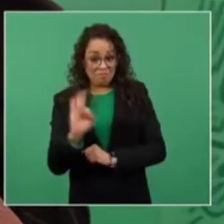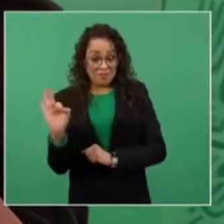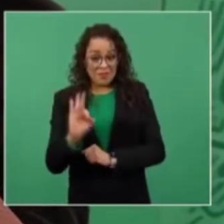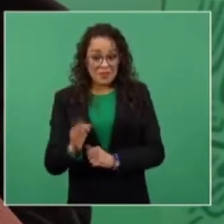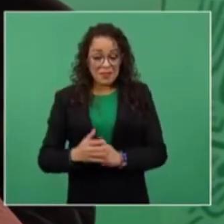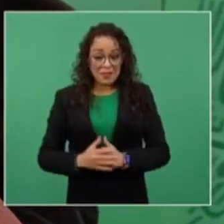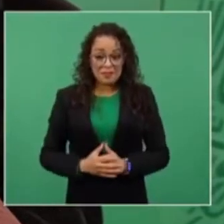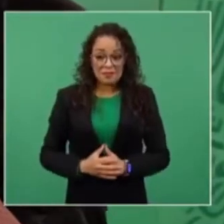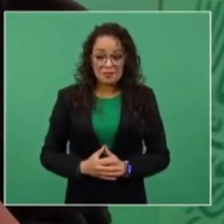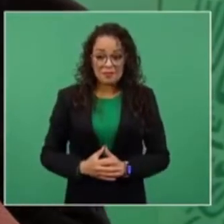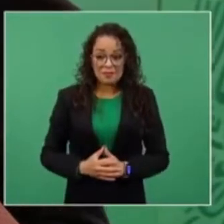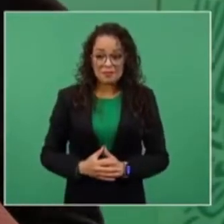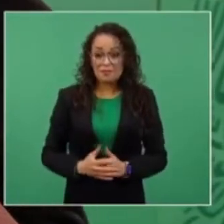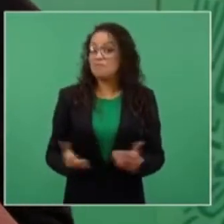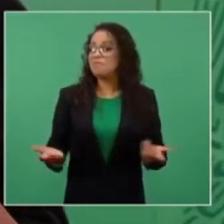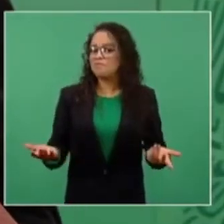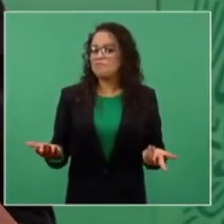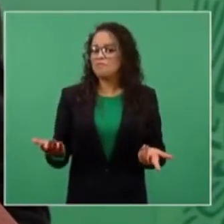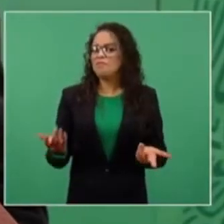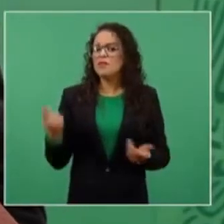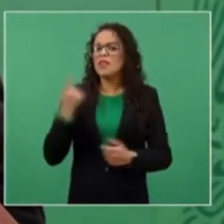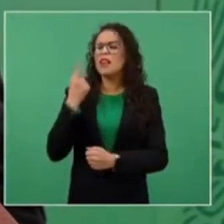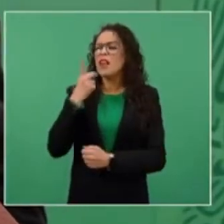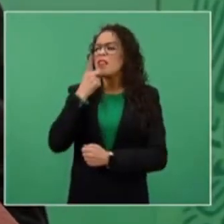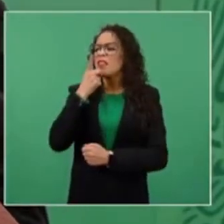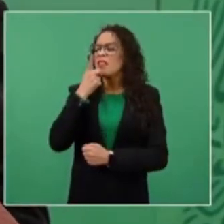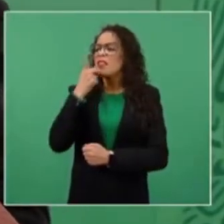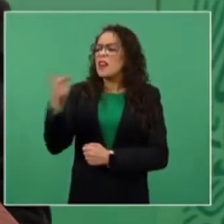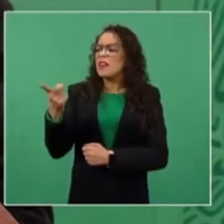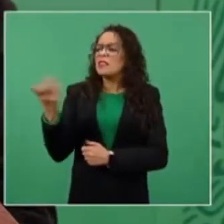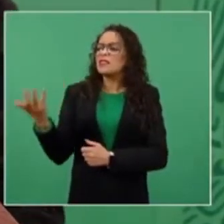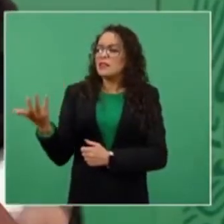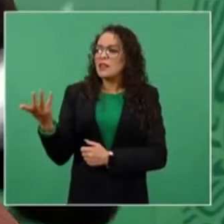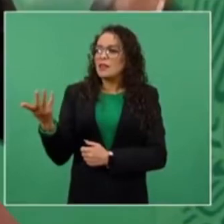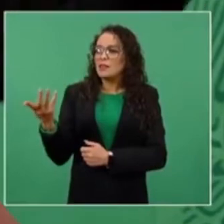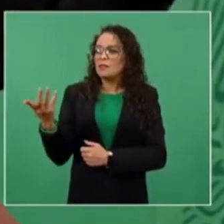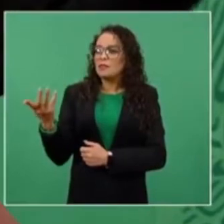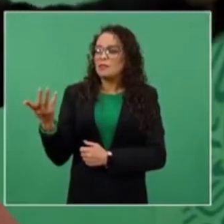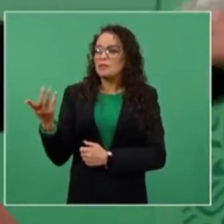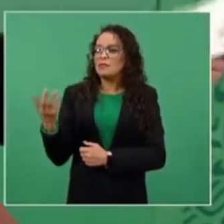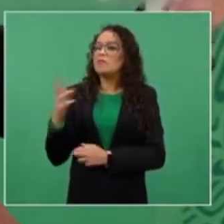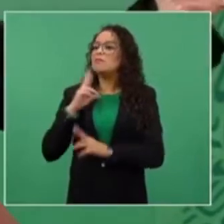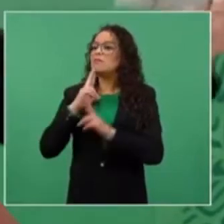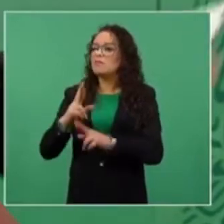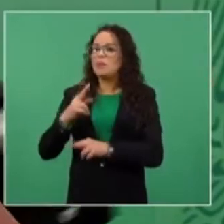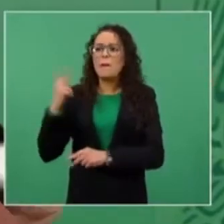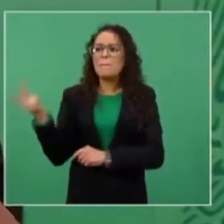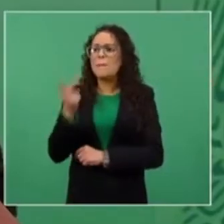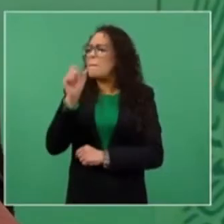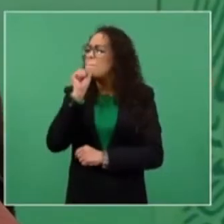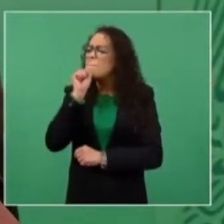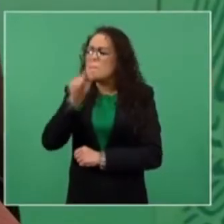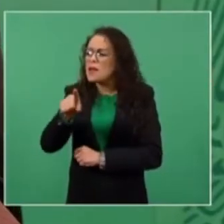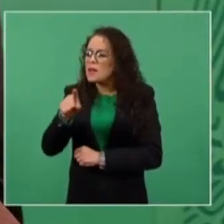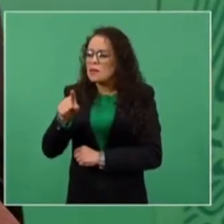qué dicen a la pregunta igual la misma pregunta